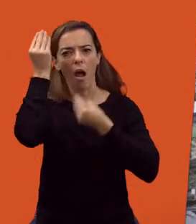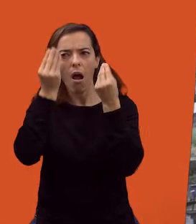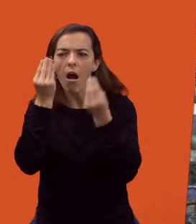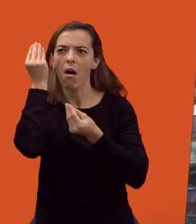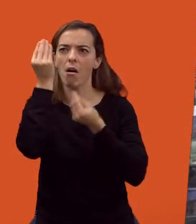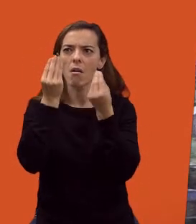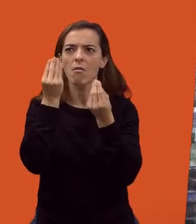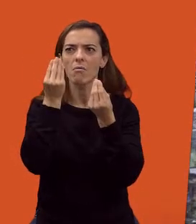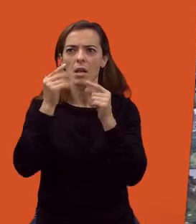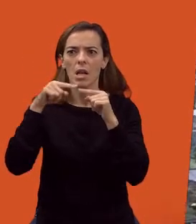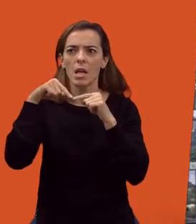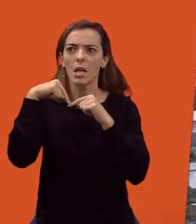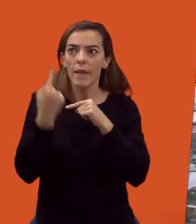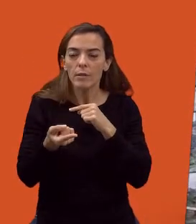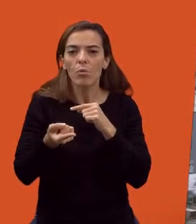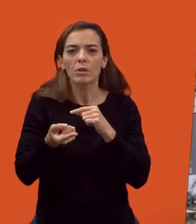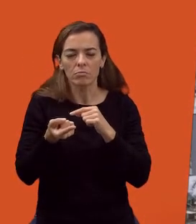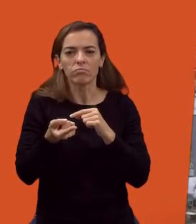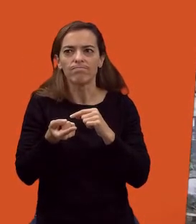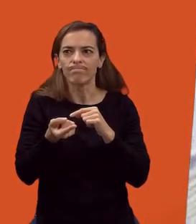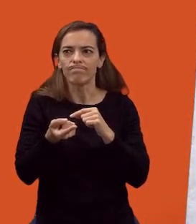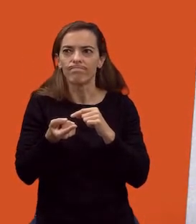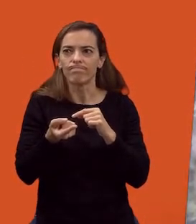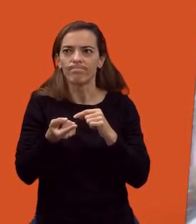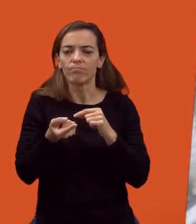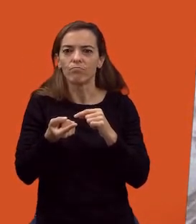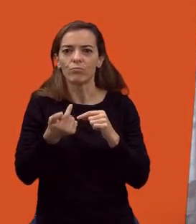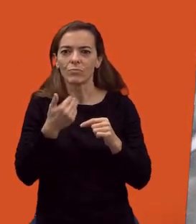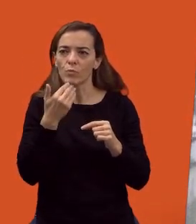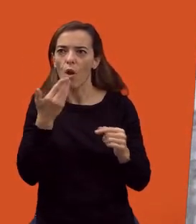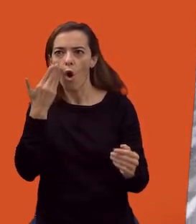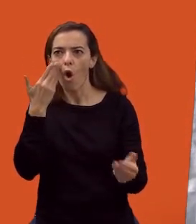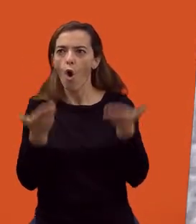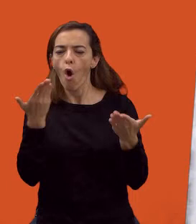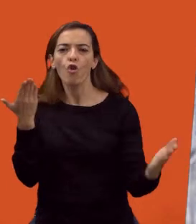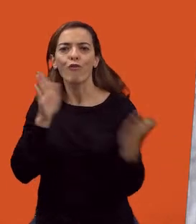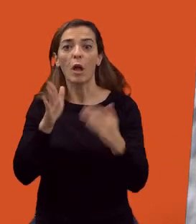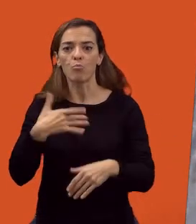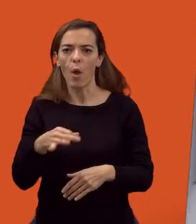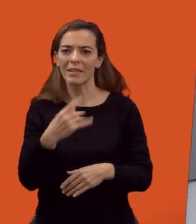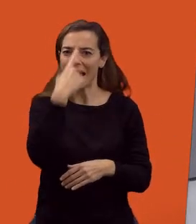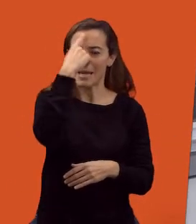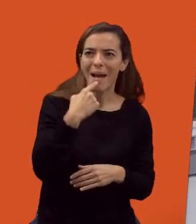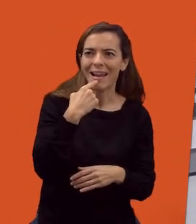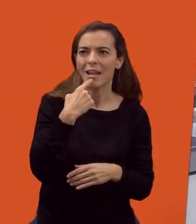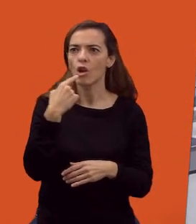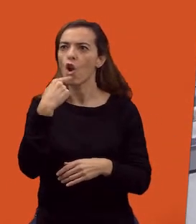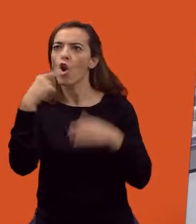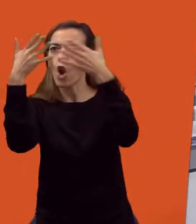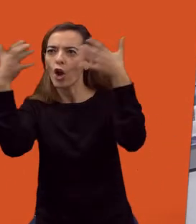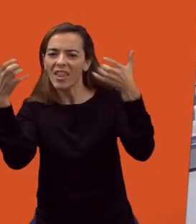producir algo que viene, algo que puedes confrontar la imagen con lo que va diciendo